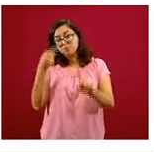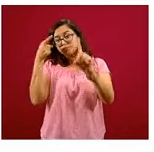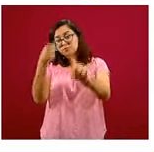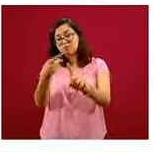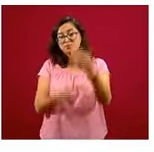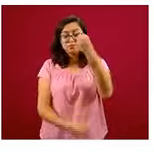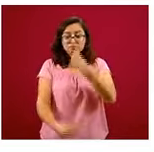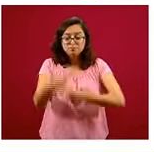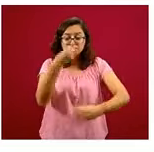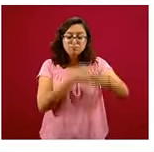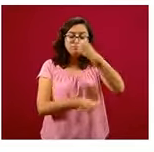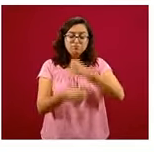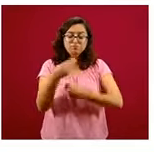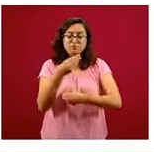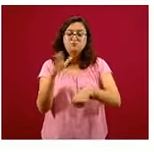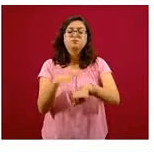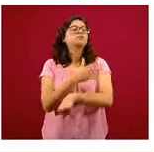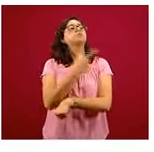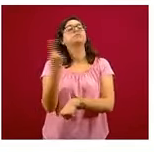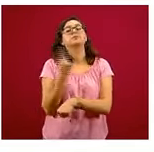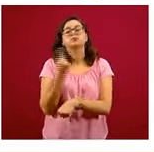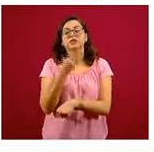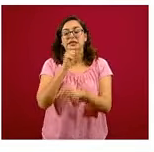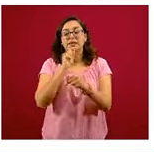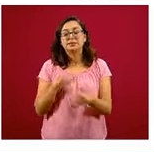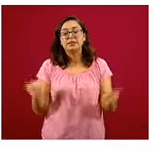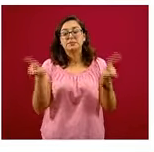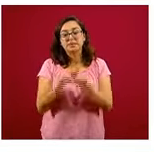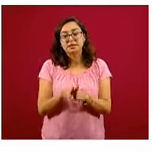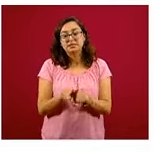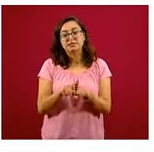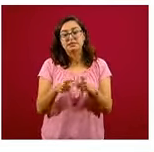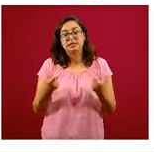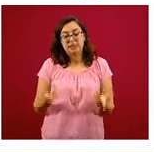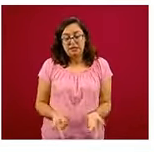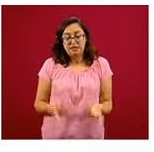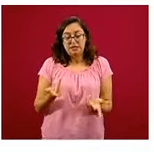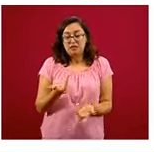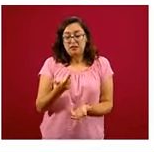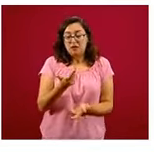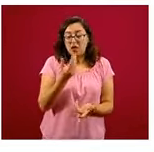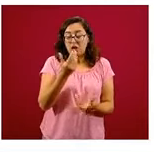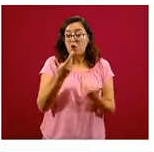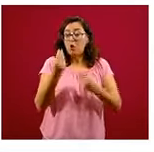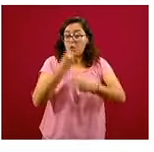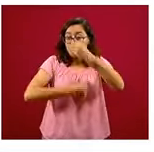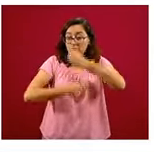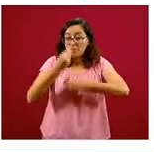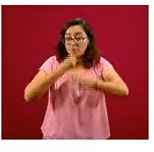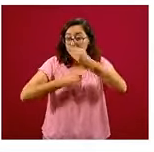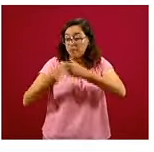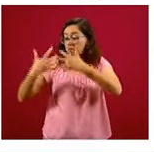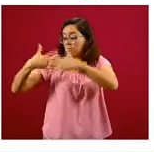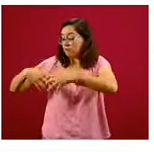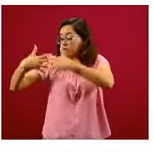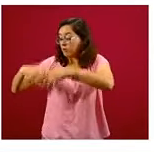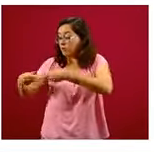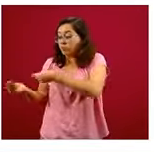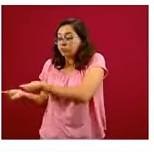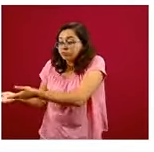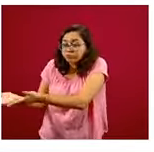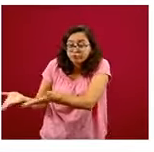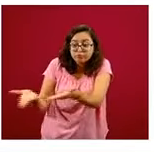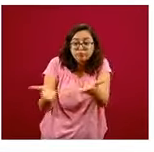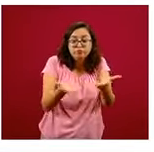definir metas alimentarias se definen también qué tiene que hacer el sistema alimentario para proporcionar a la